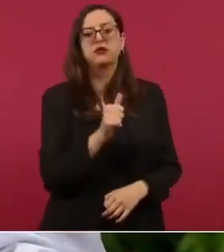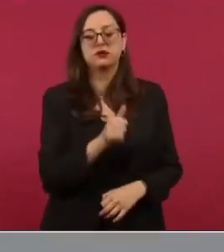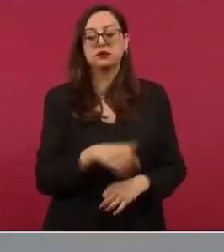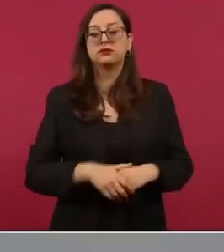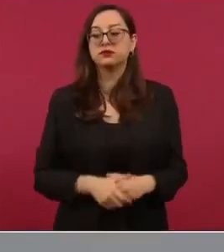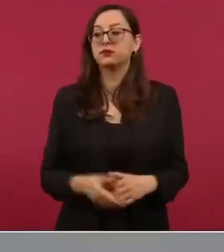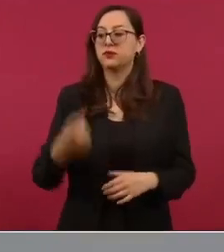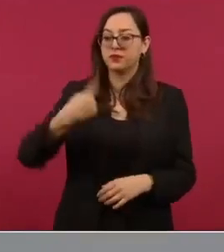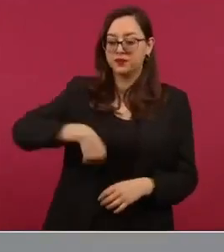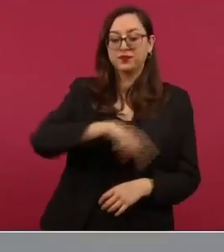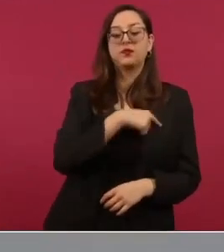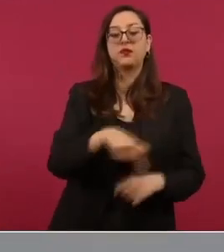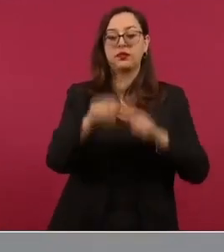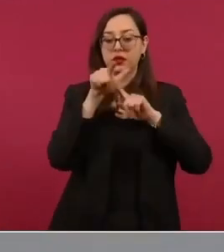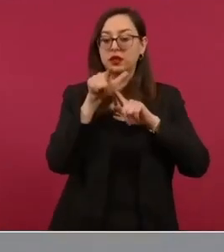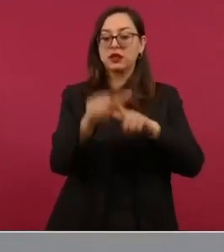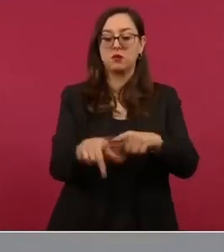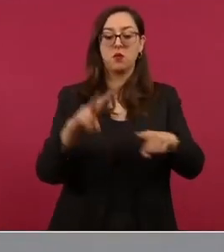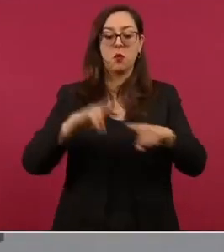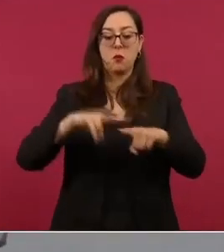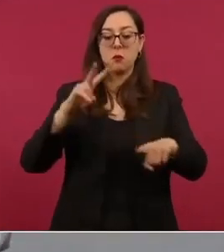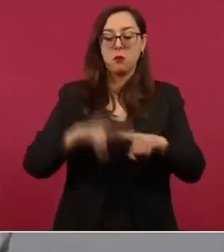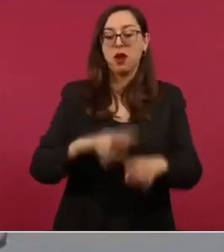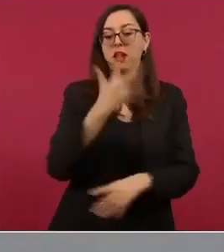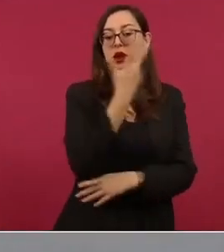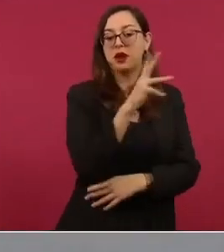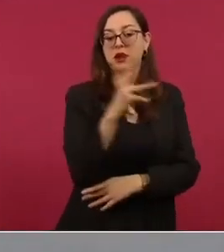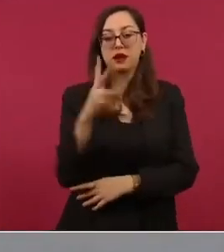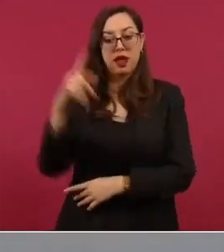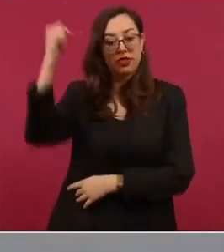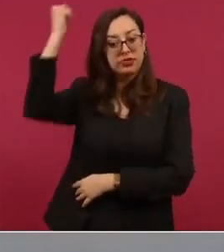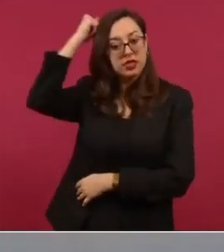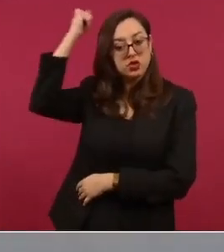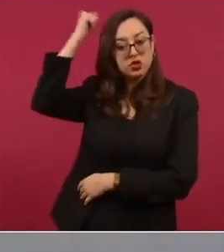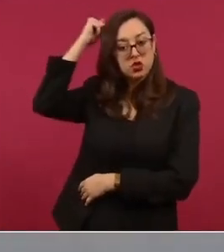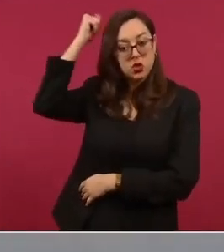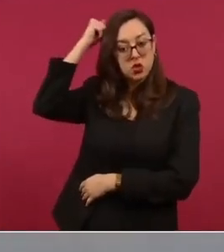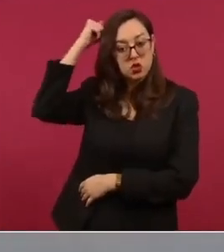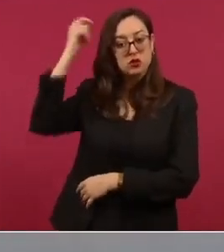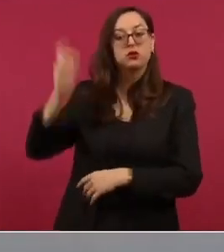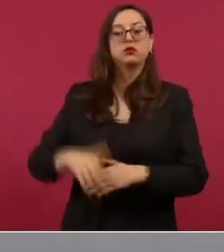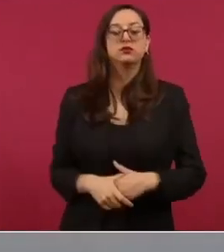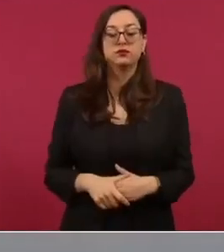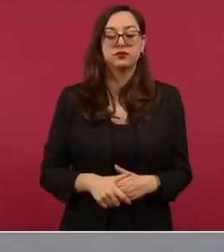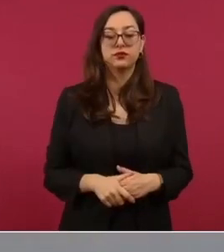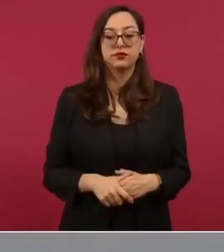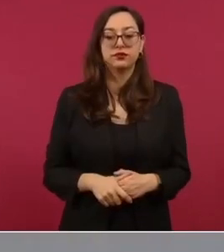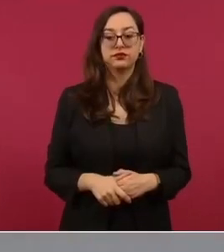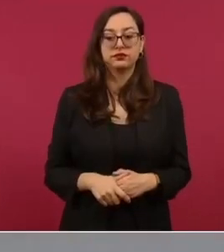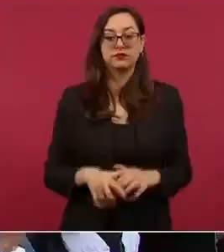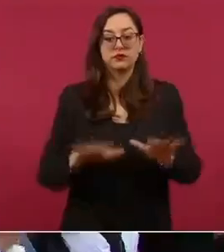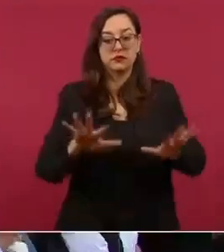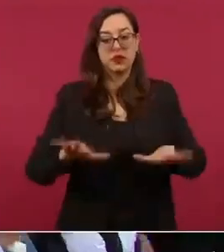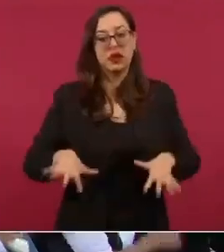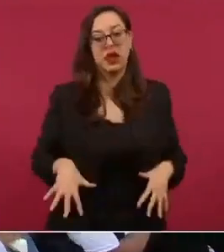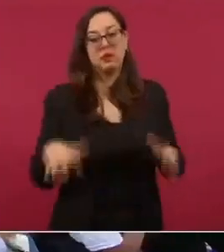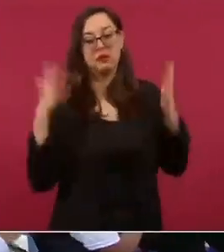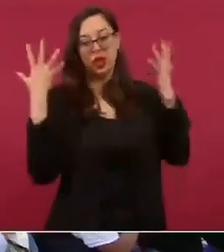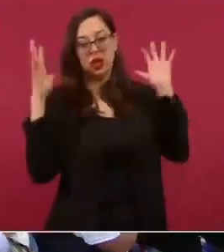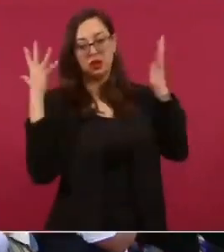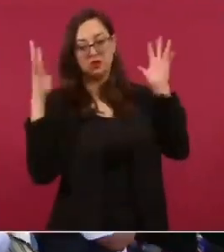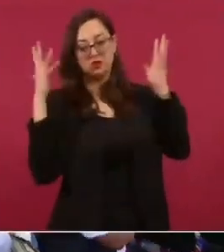la construcción del parque ecológico del lago de Texcoco y también